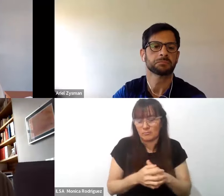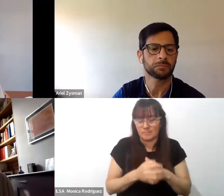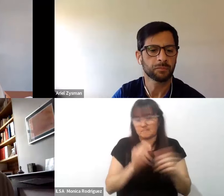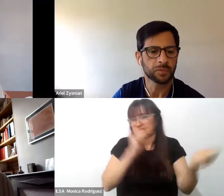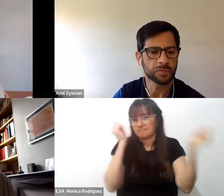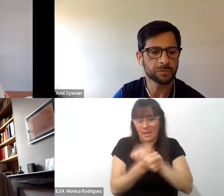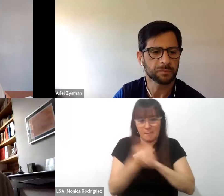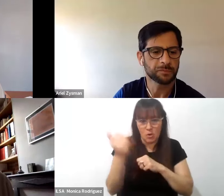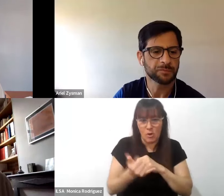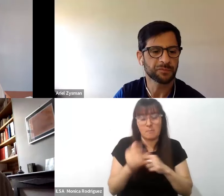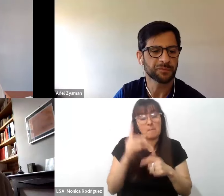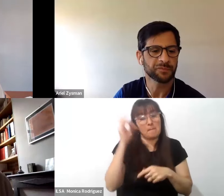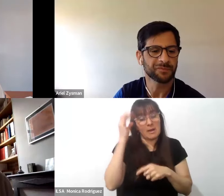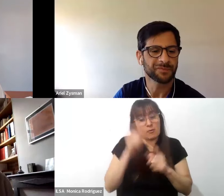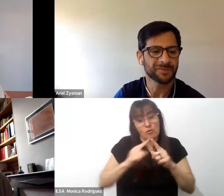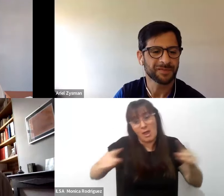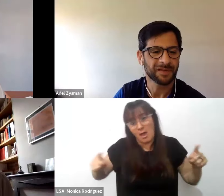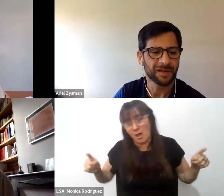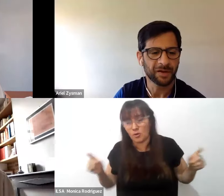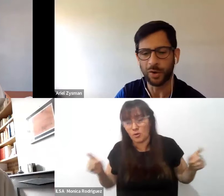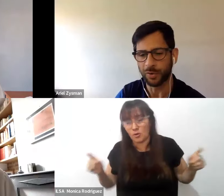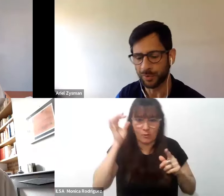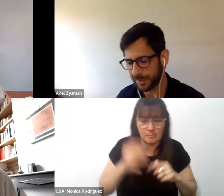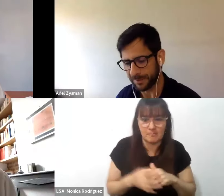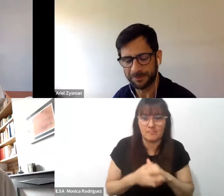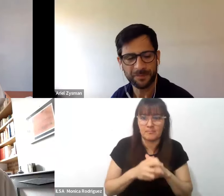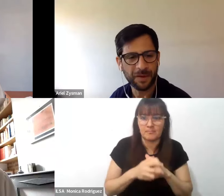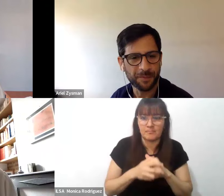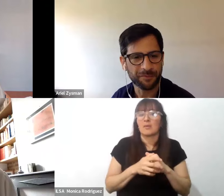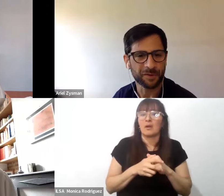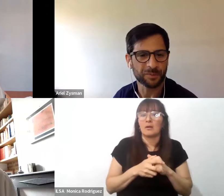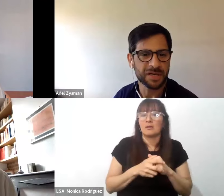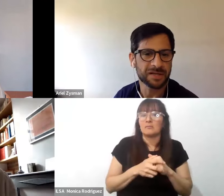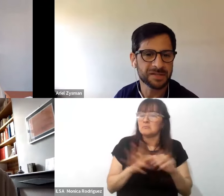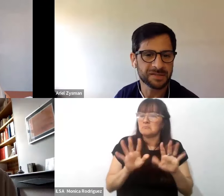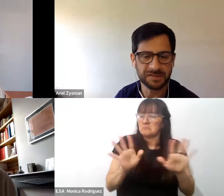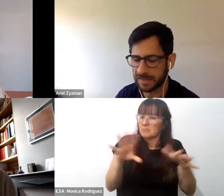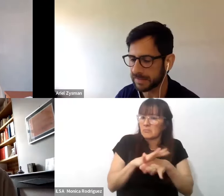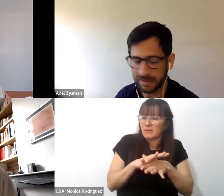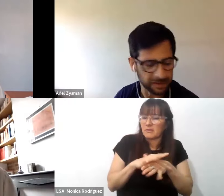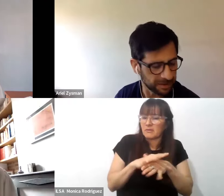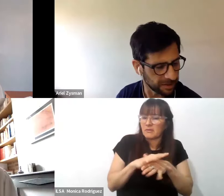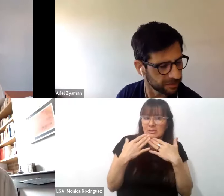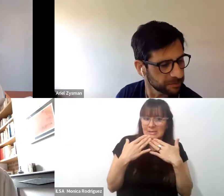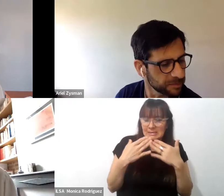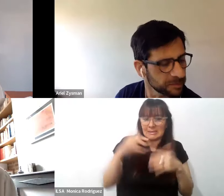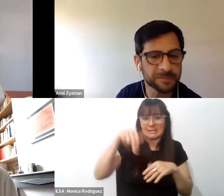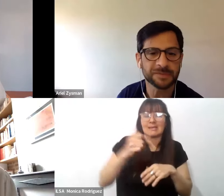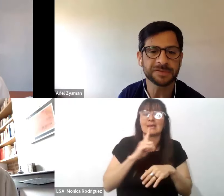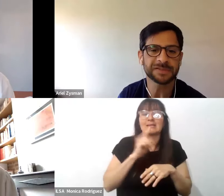perdón la extensión nuevamente no no está perfecto muchas gracias Natali